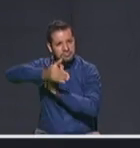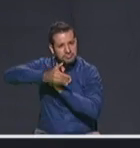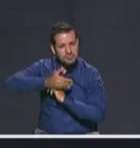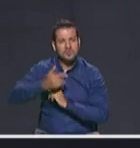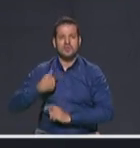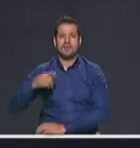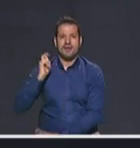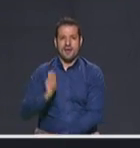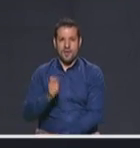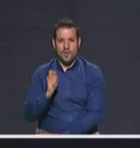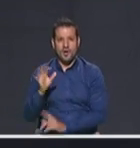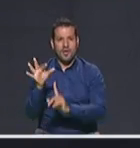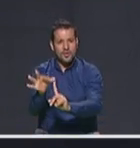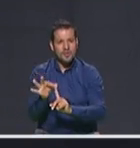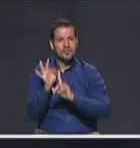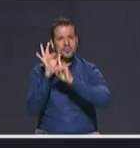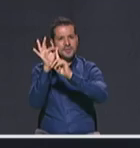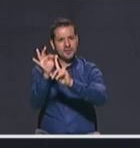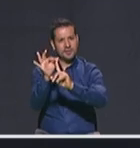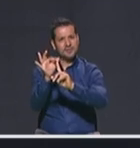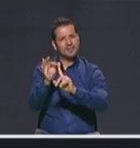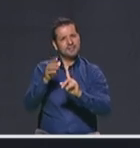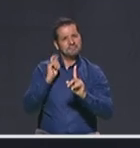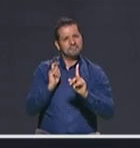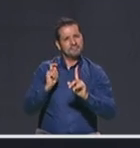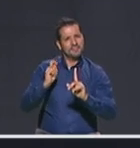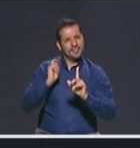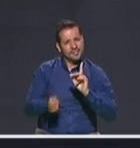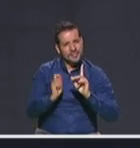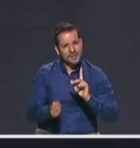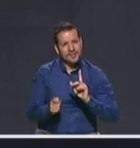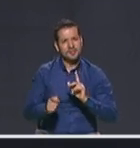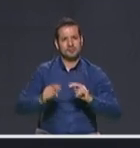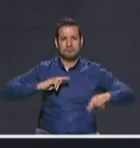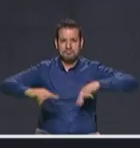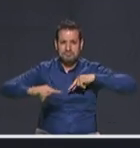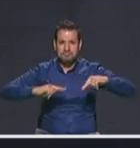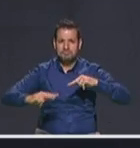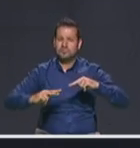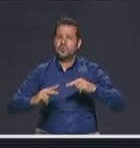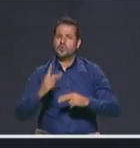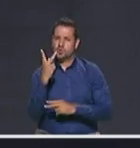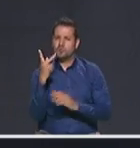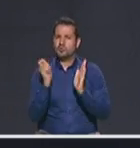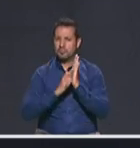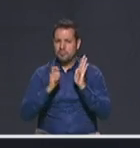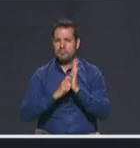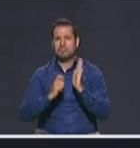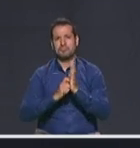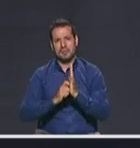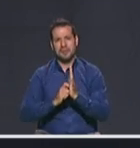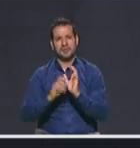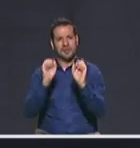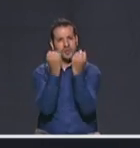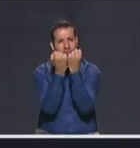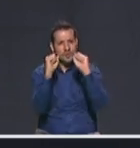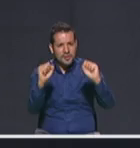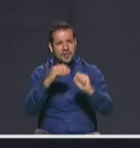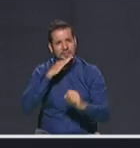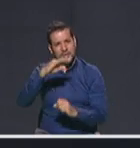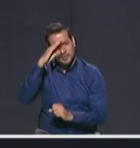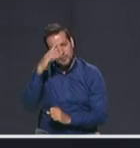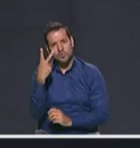soy abogado, especializado en Derecho Administrativo, he sido concejal de Medellín en dos ocasiones, he ido durante tres periodos,